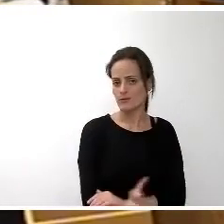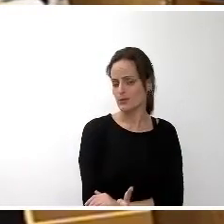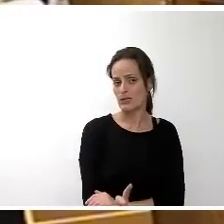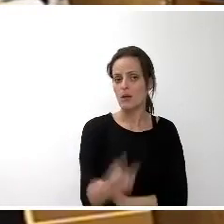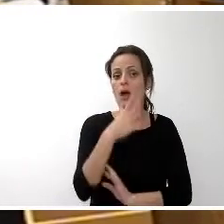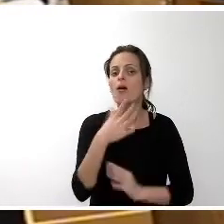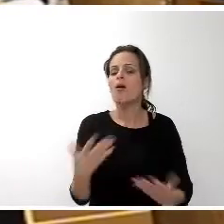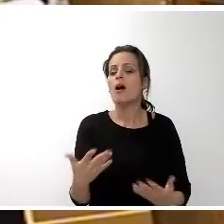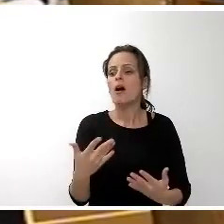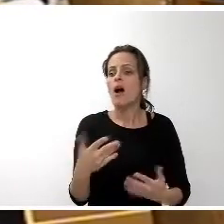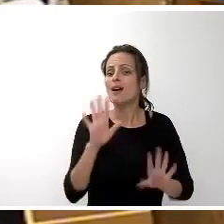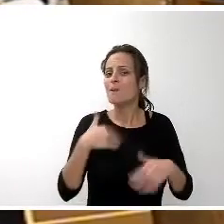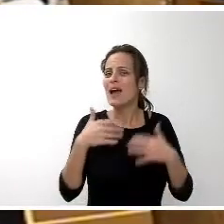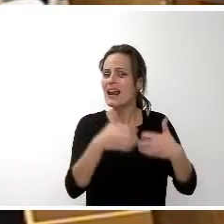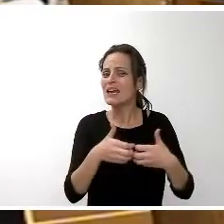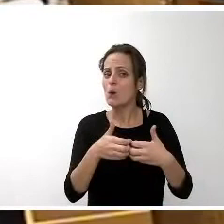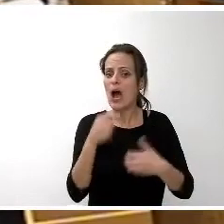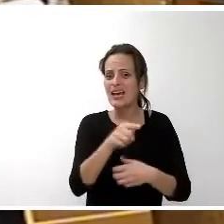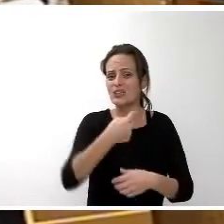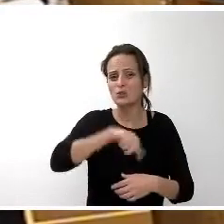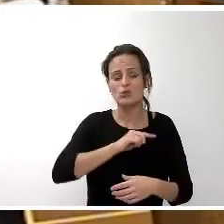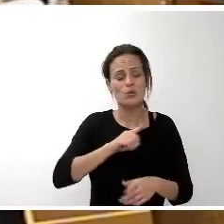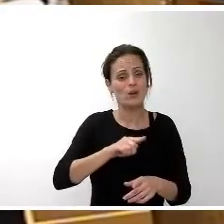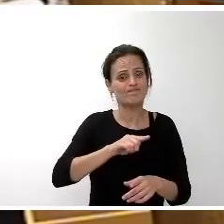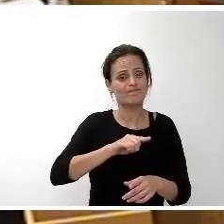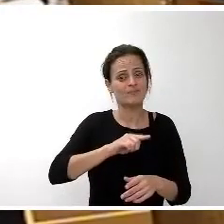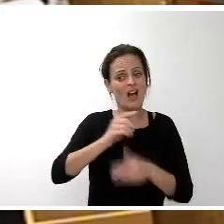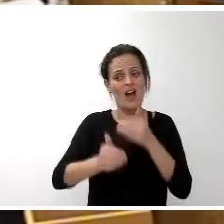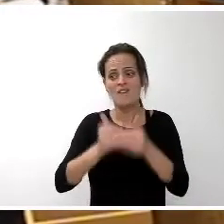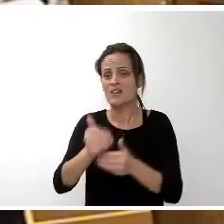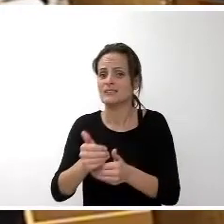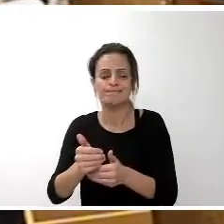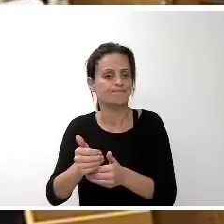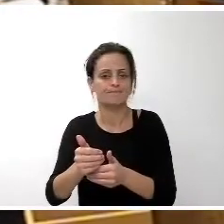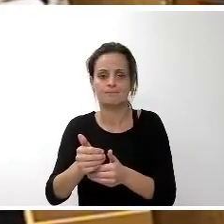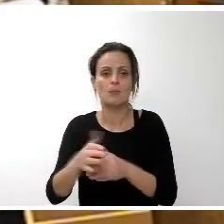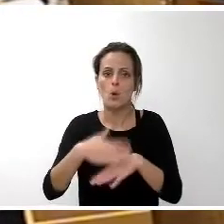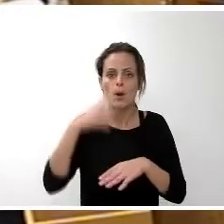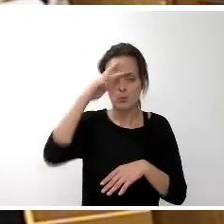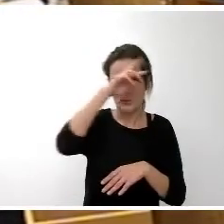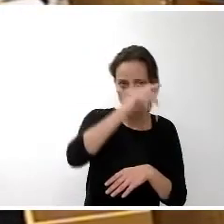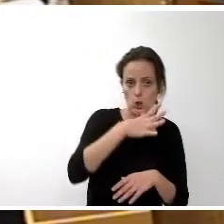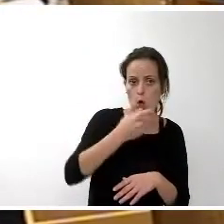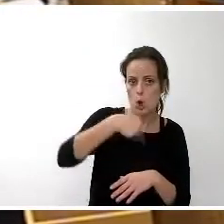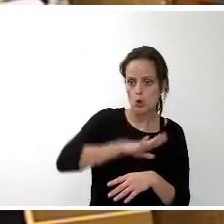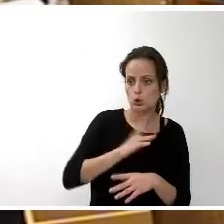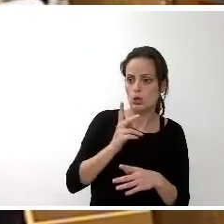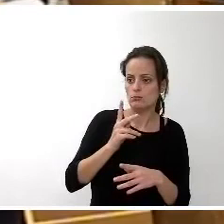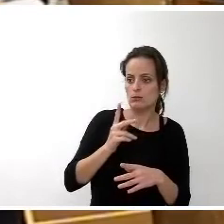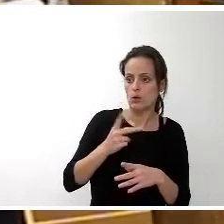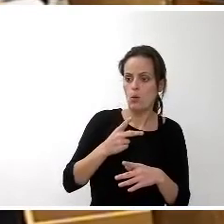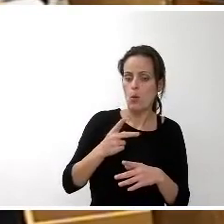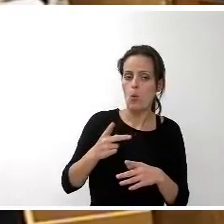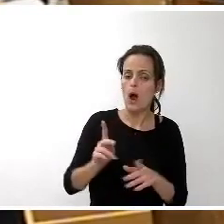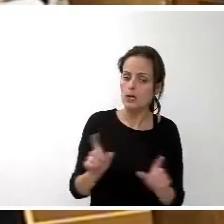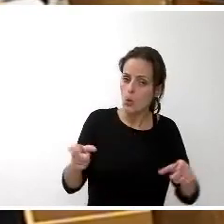peleemos ahí la verdad no hemos conseguido avanzar pero es una preocupación se han hecho gestiones se han mantenido reuniones y yo le invito a que con